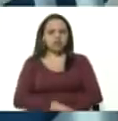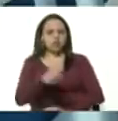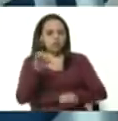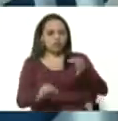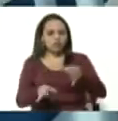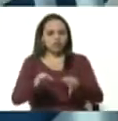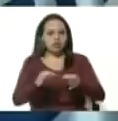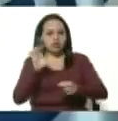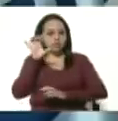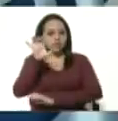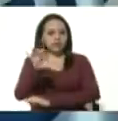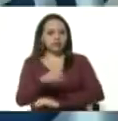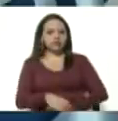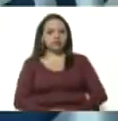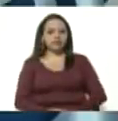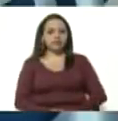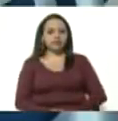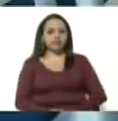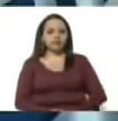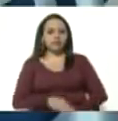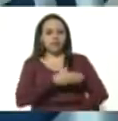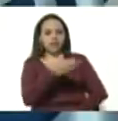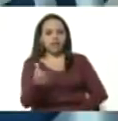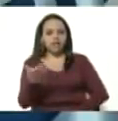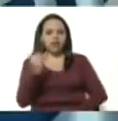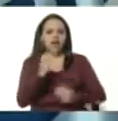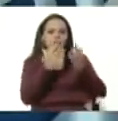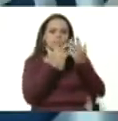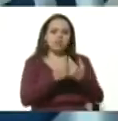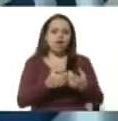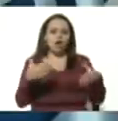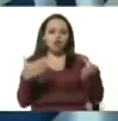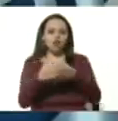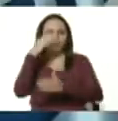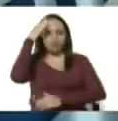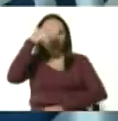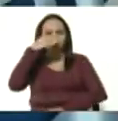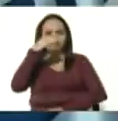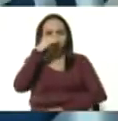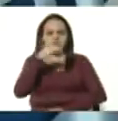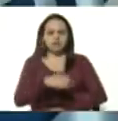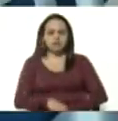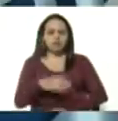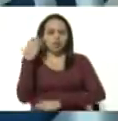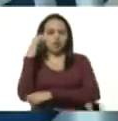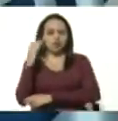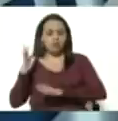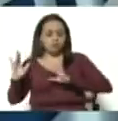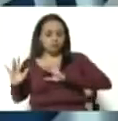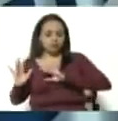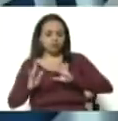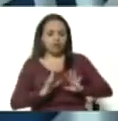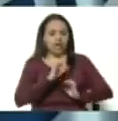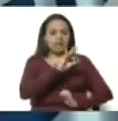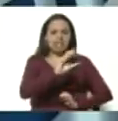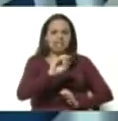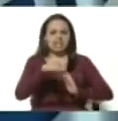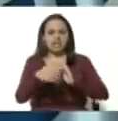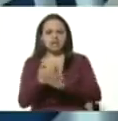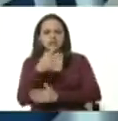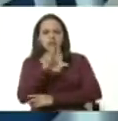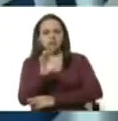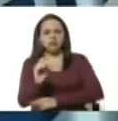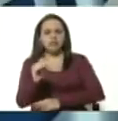estos son administrados por paramilitares colombianos este ingreso de 30 a 50.000 migrantes